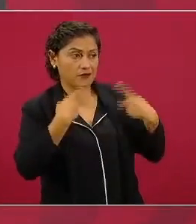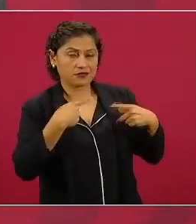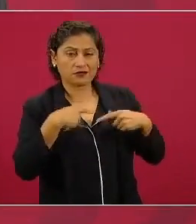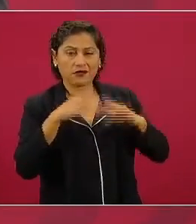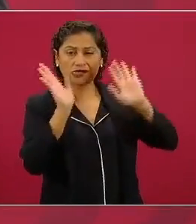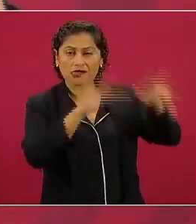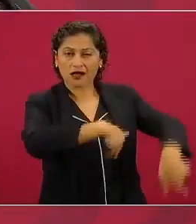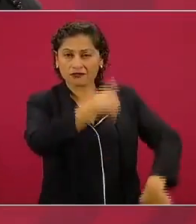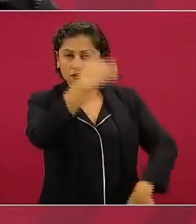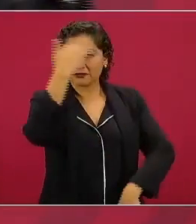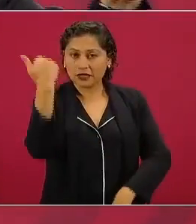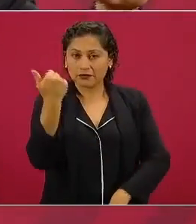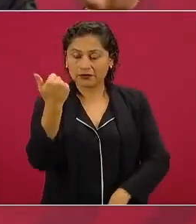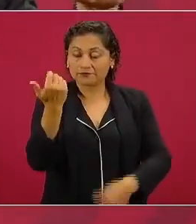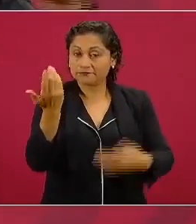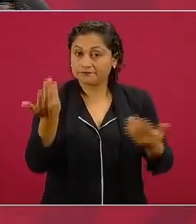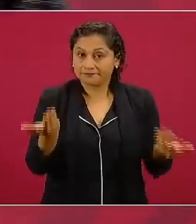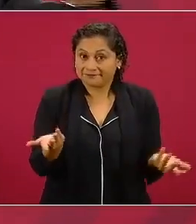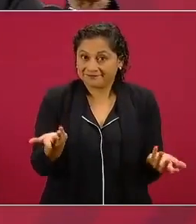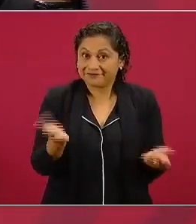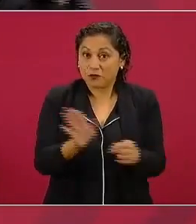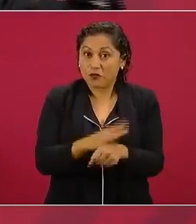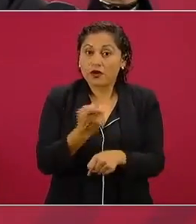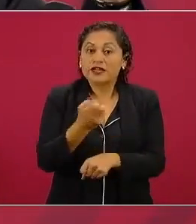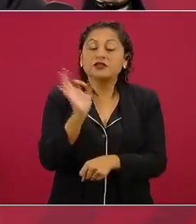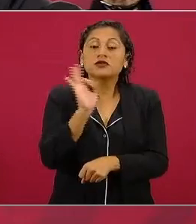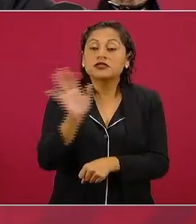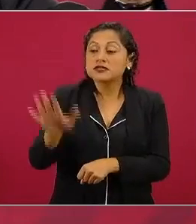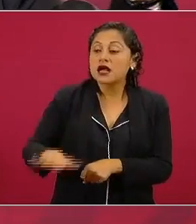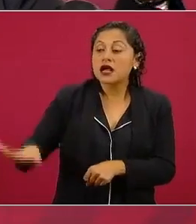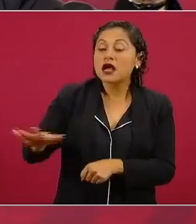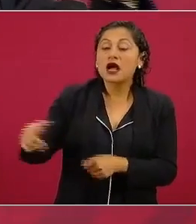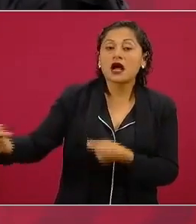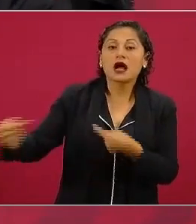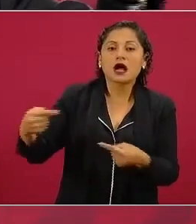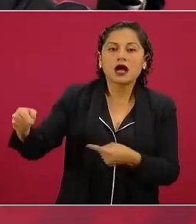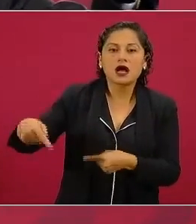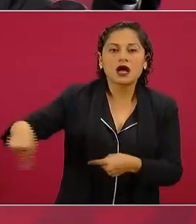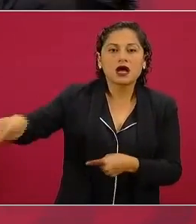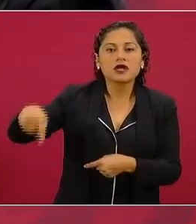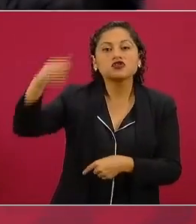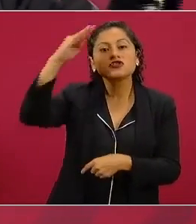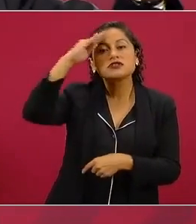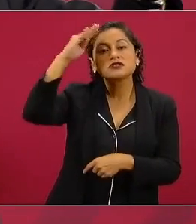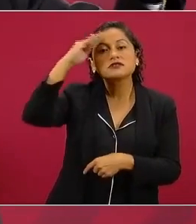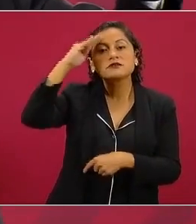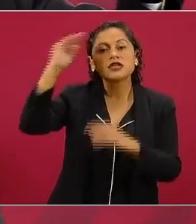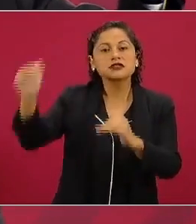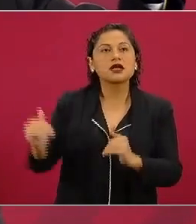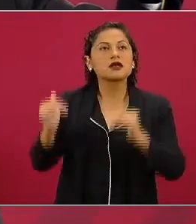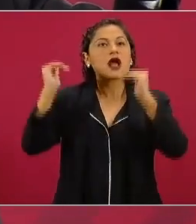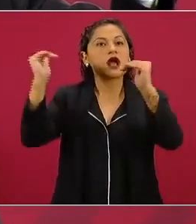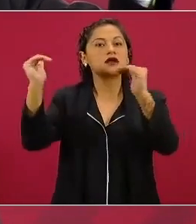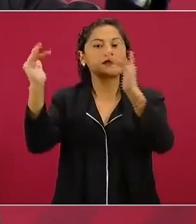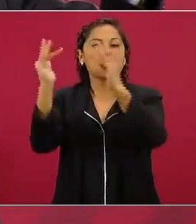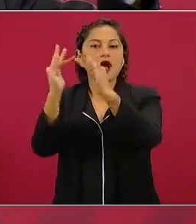esa idea, piensan que si desayunan, comen, cenan con políticos, con expertos,